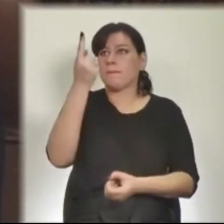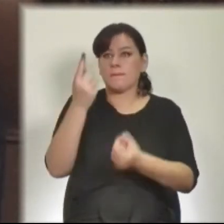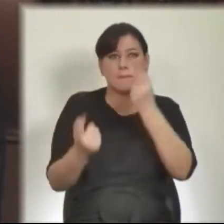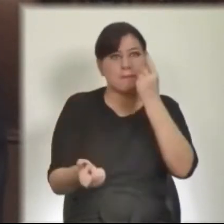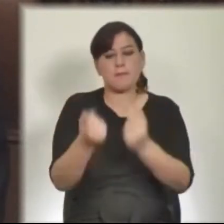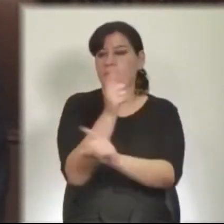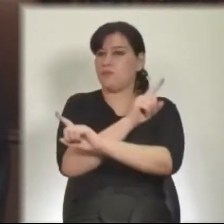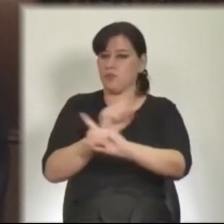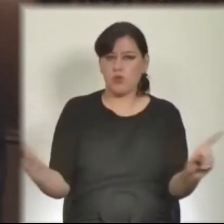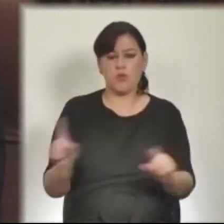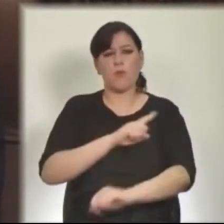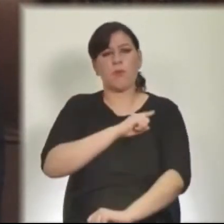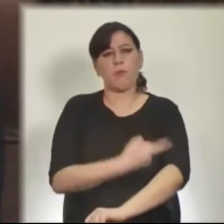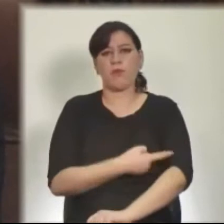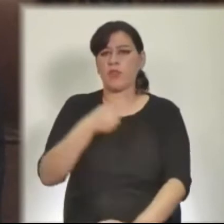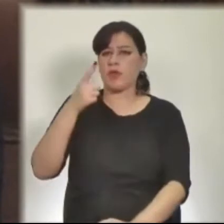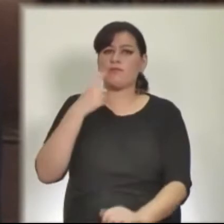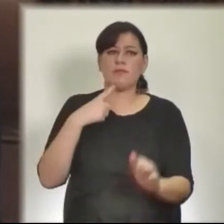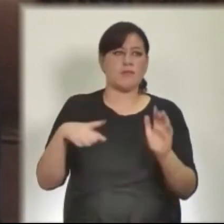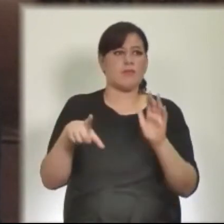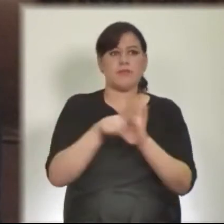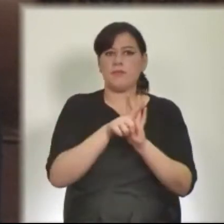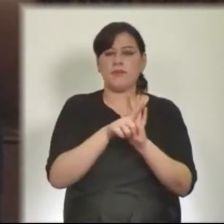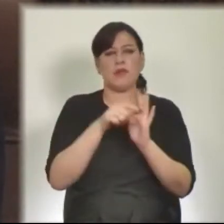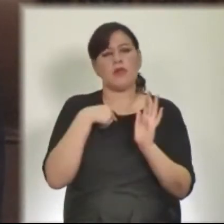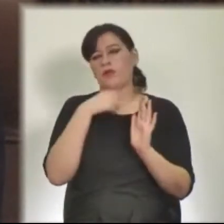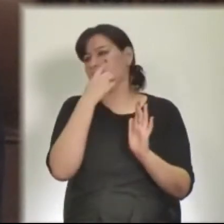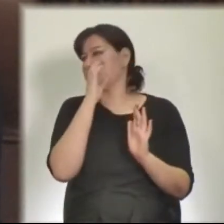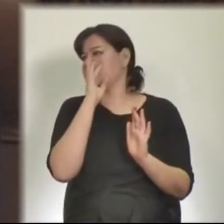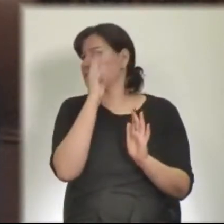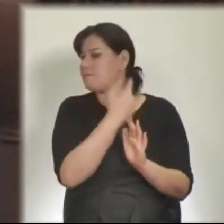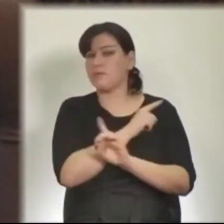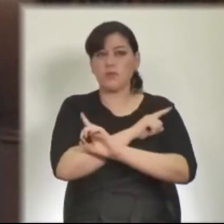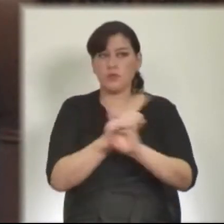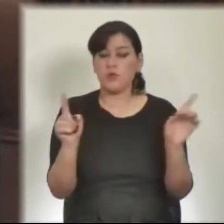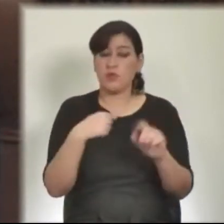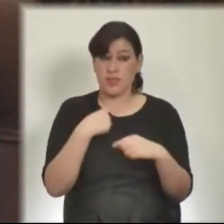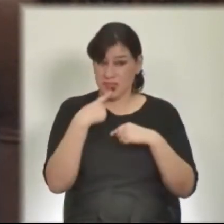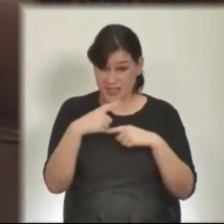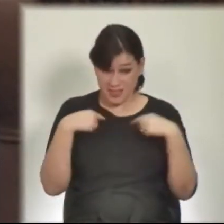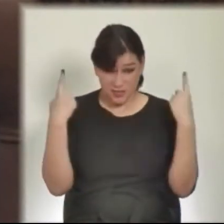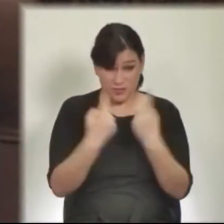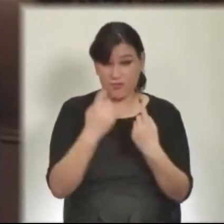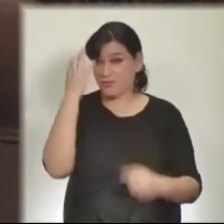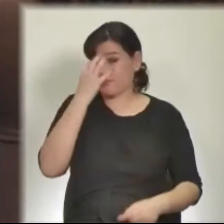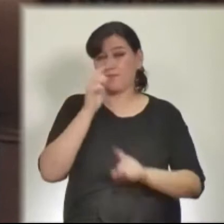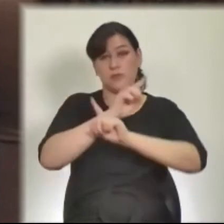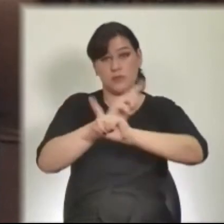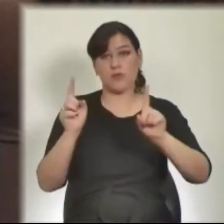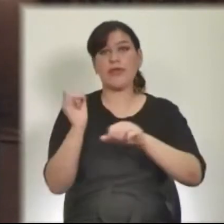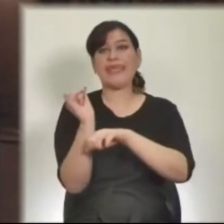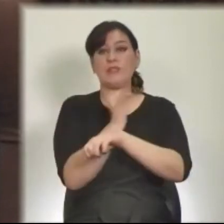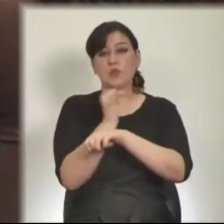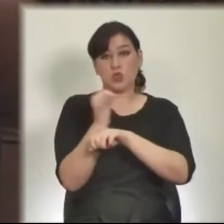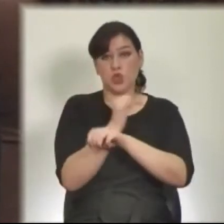Legislativo no puede ni debe permanecer ajeno. No lo decimos únicamente nosotros, señora Presidenta. La Institución